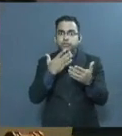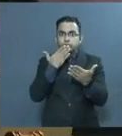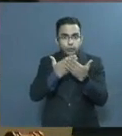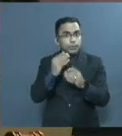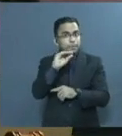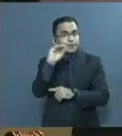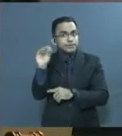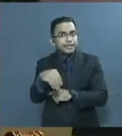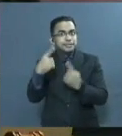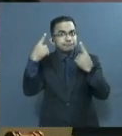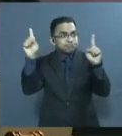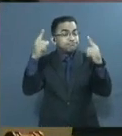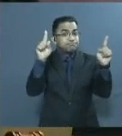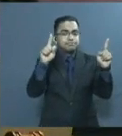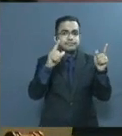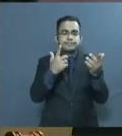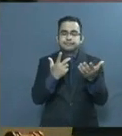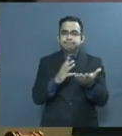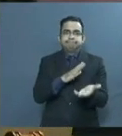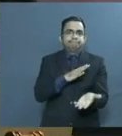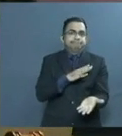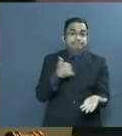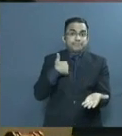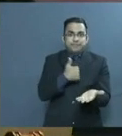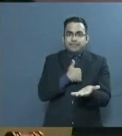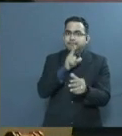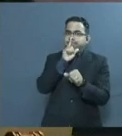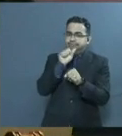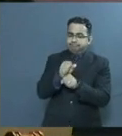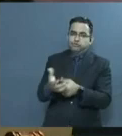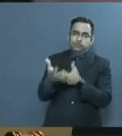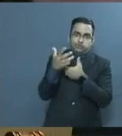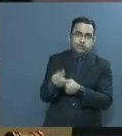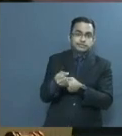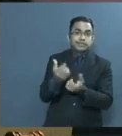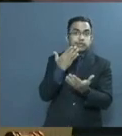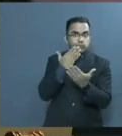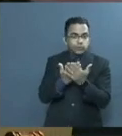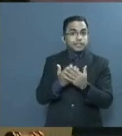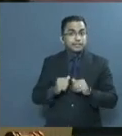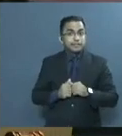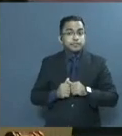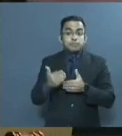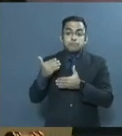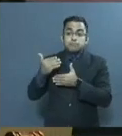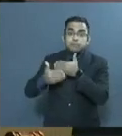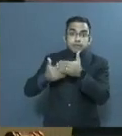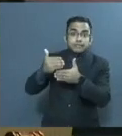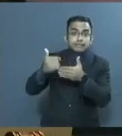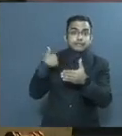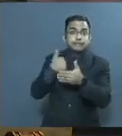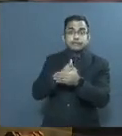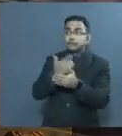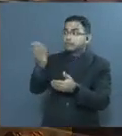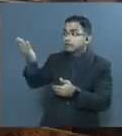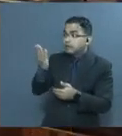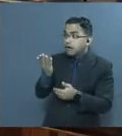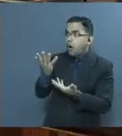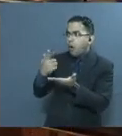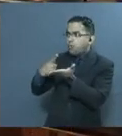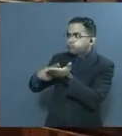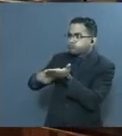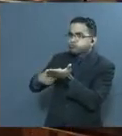positivo, lo que es indispensable para asegurar la culminación oportuna de los procesos que nos son sometidos.